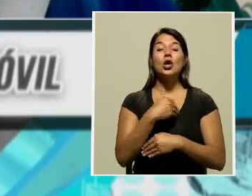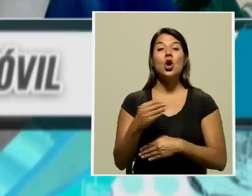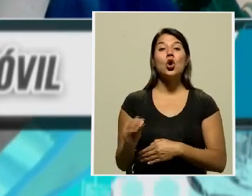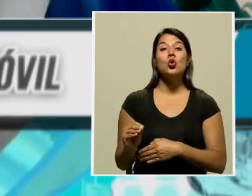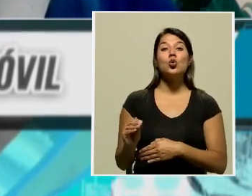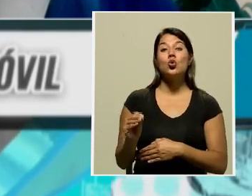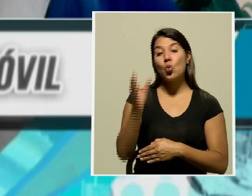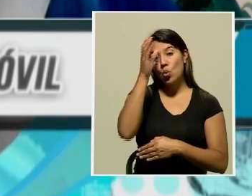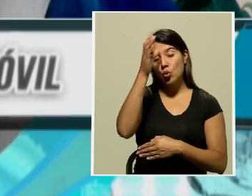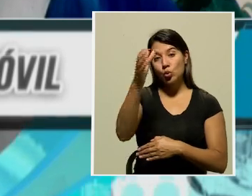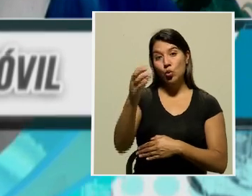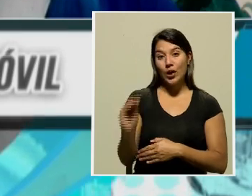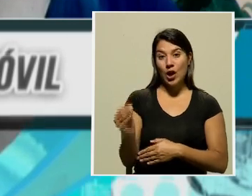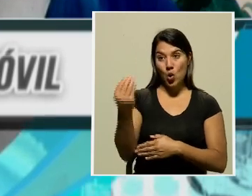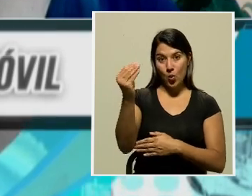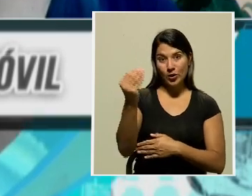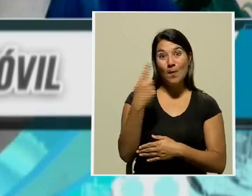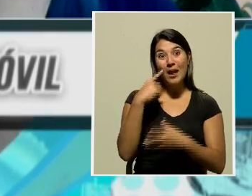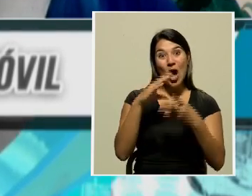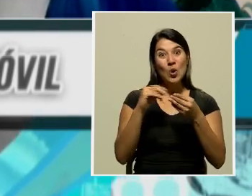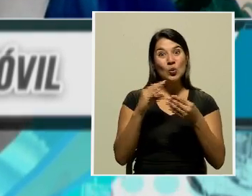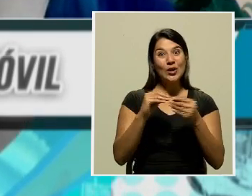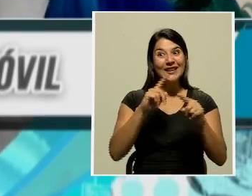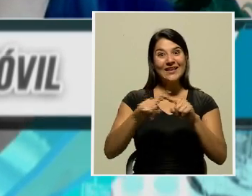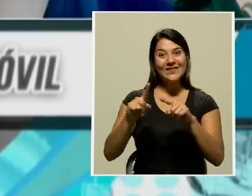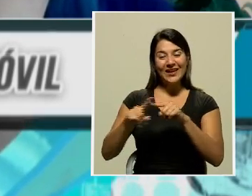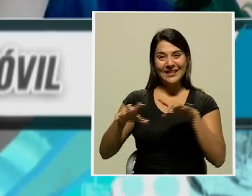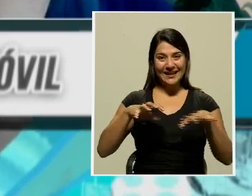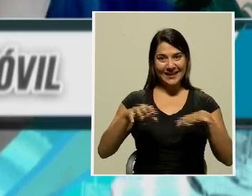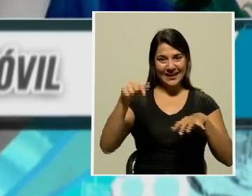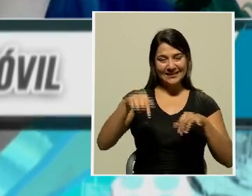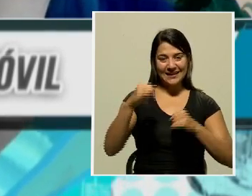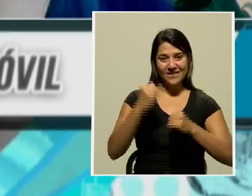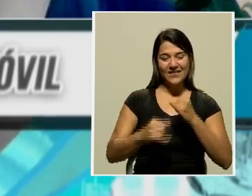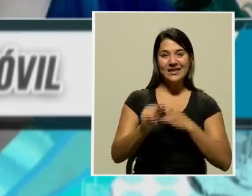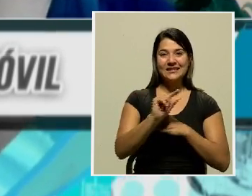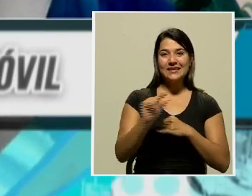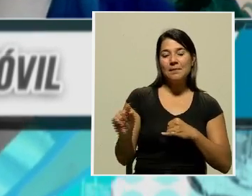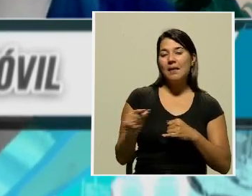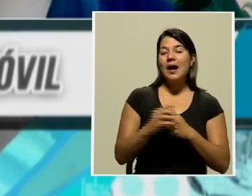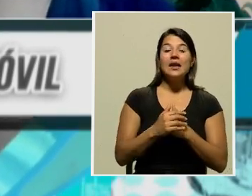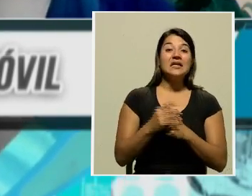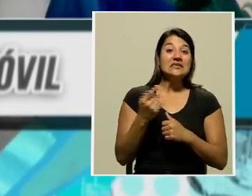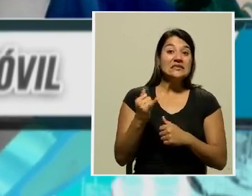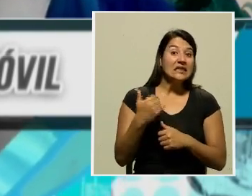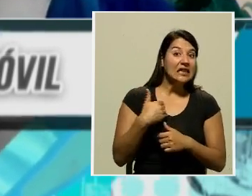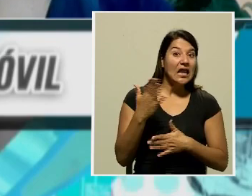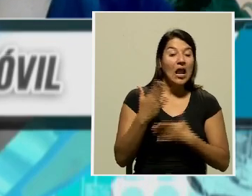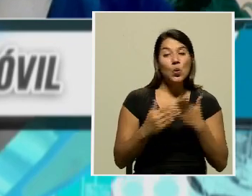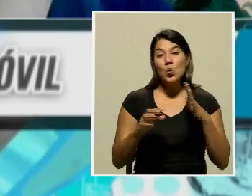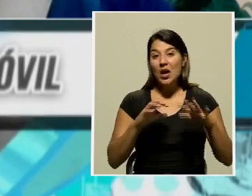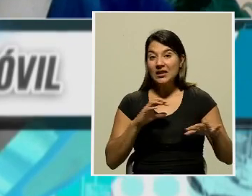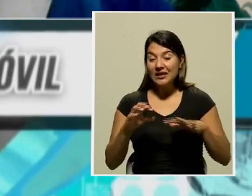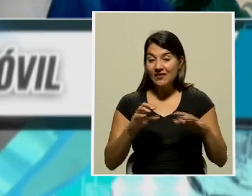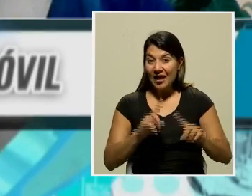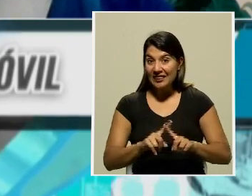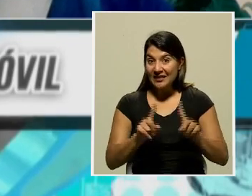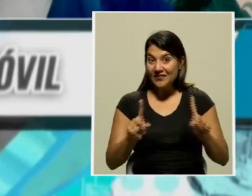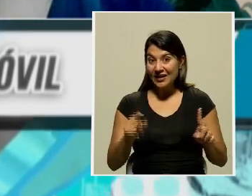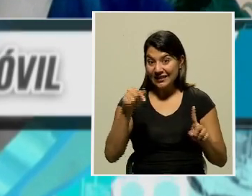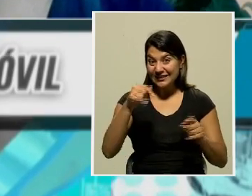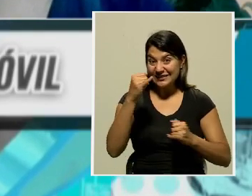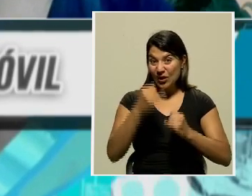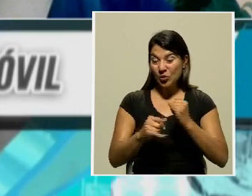situación de la cultura este fin de semana, qué atracciones tienen, habrá algo particular al ser ese último fin de semana de